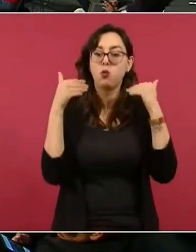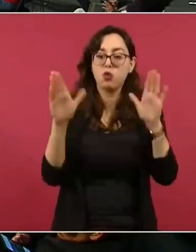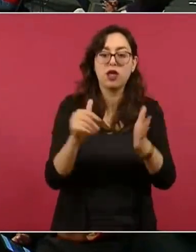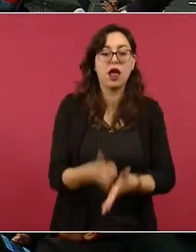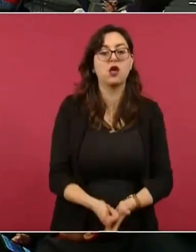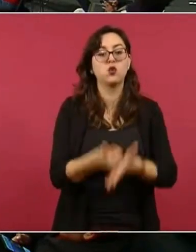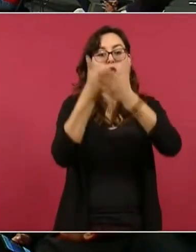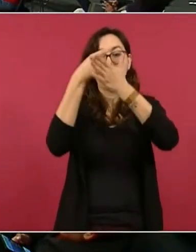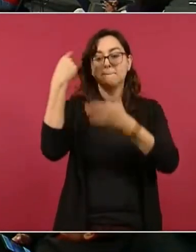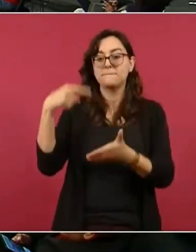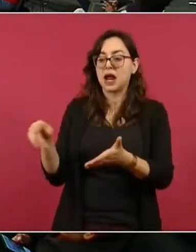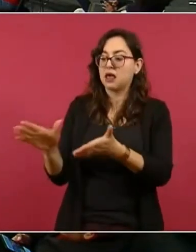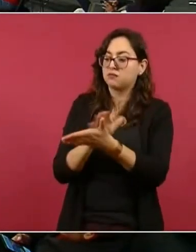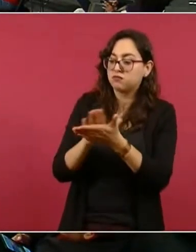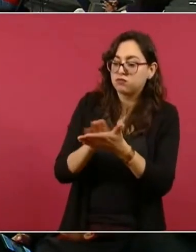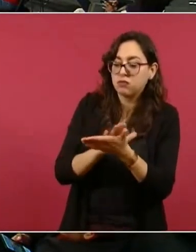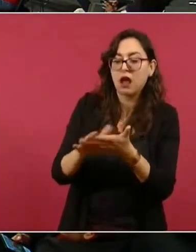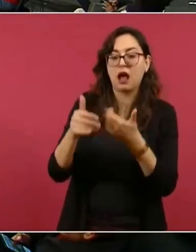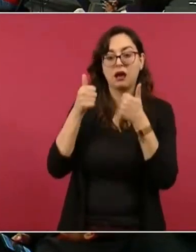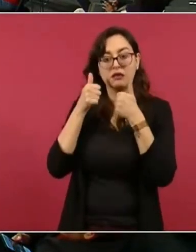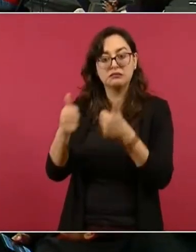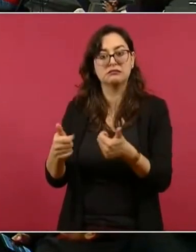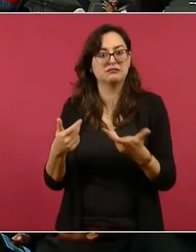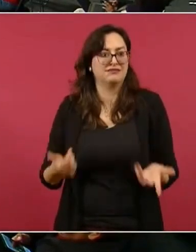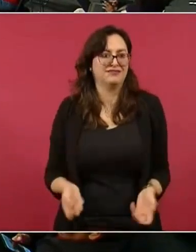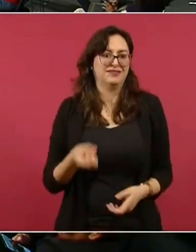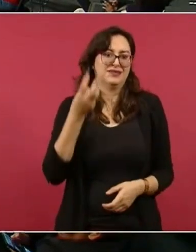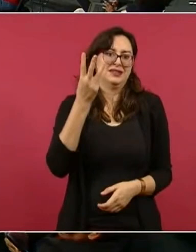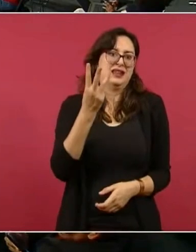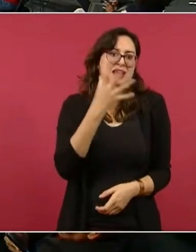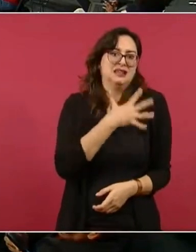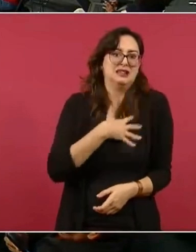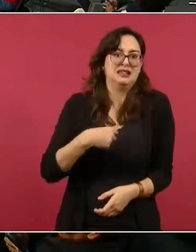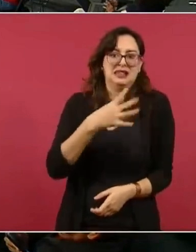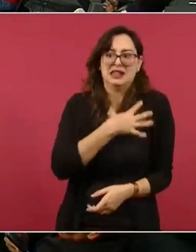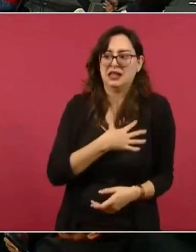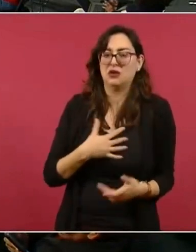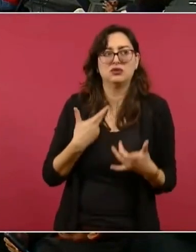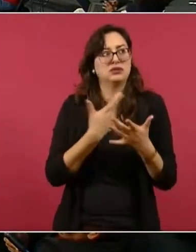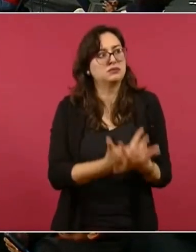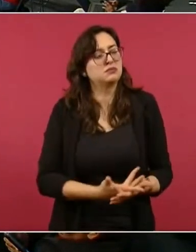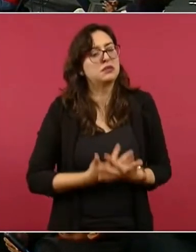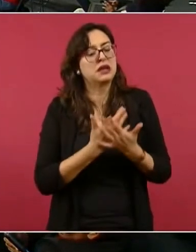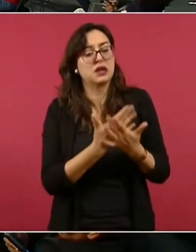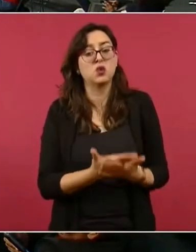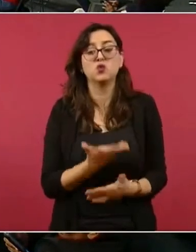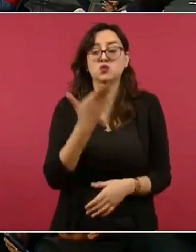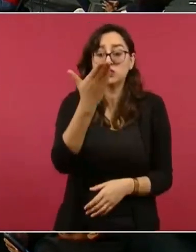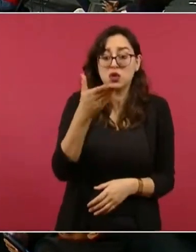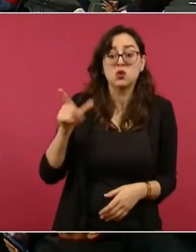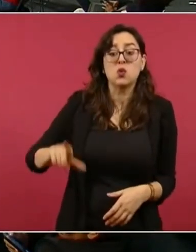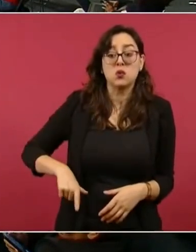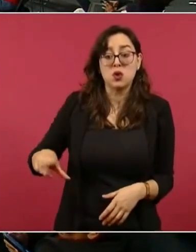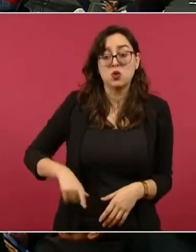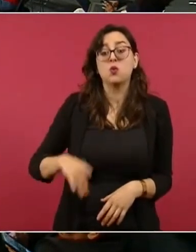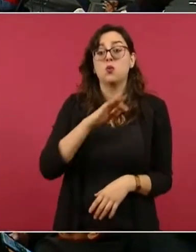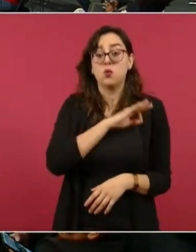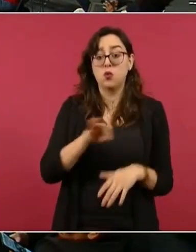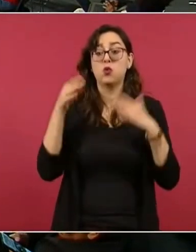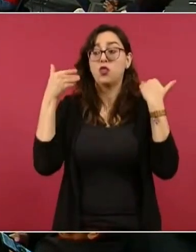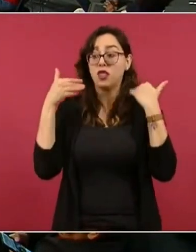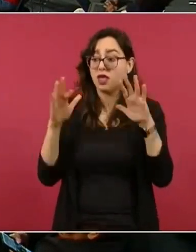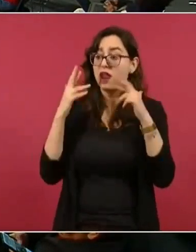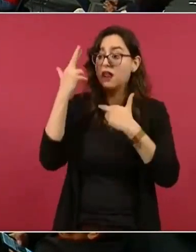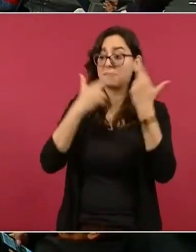debido a que cuenta con tres hijos quienes no han sabido de él durante todos estos años. ¿Usted cree que su gobierno pueda revisar este caso y